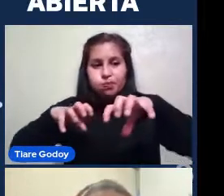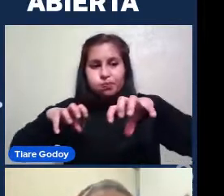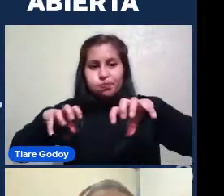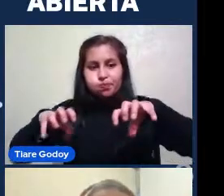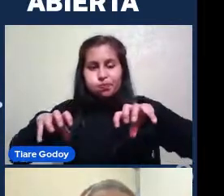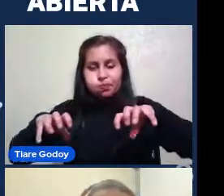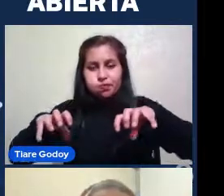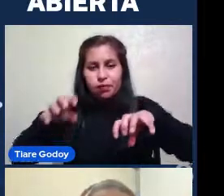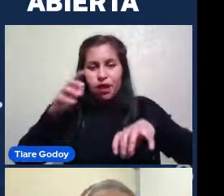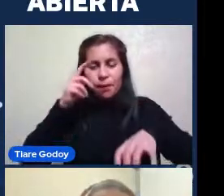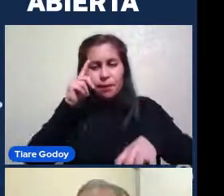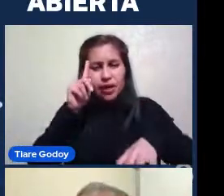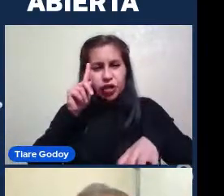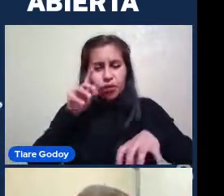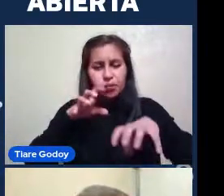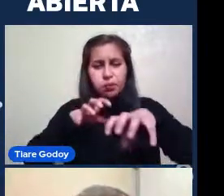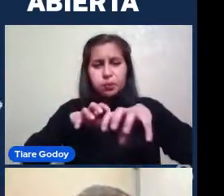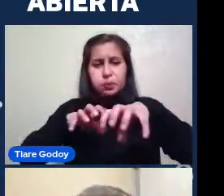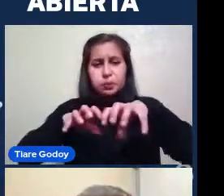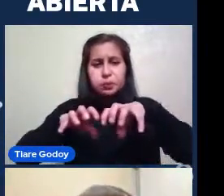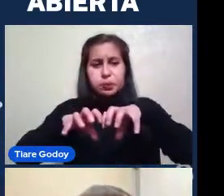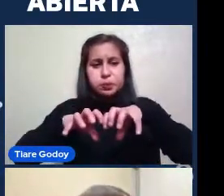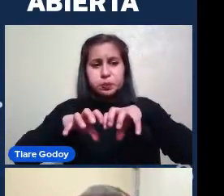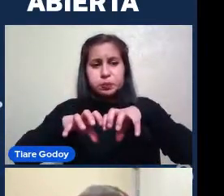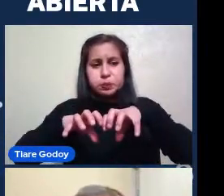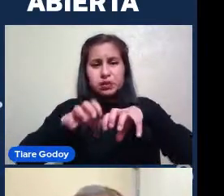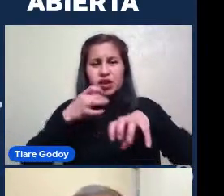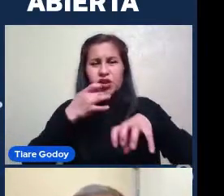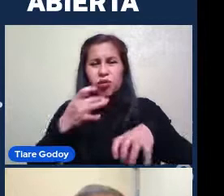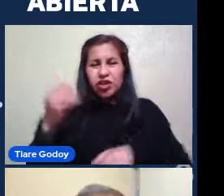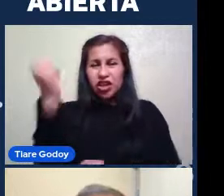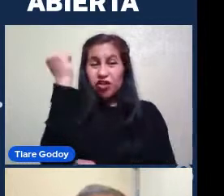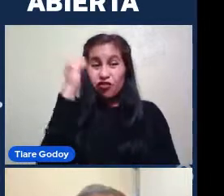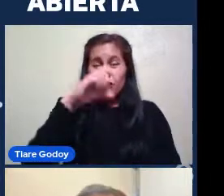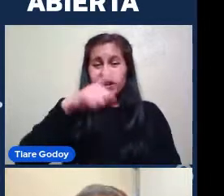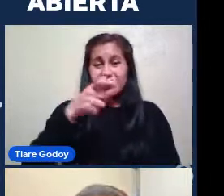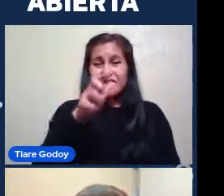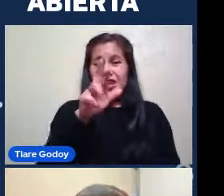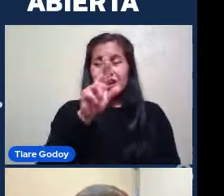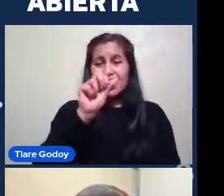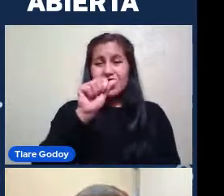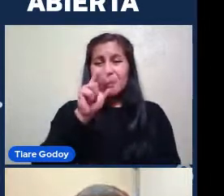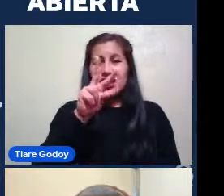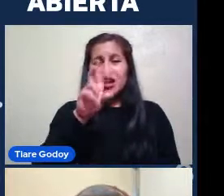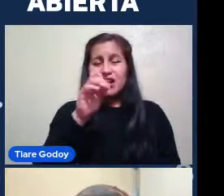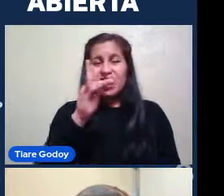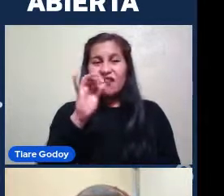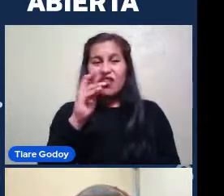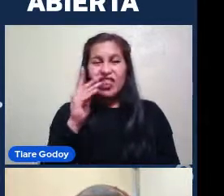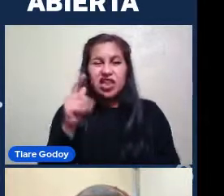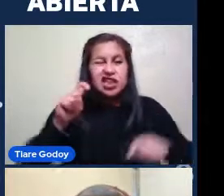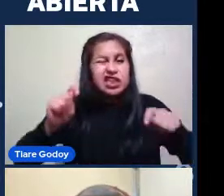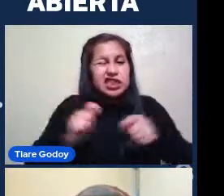Van a frenar En un momento Porque la gravedad Va a intentar Intentar Perdón Volver A unirlas